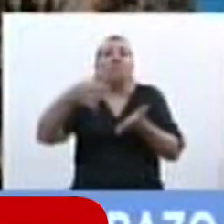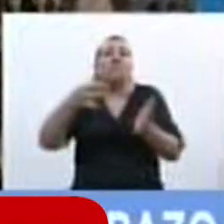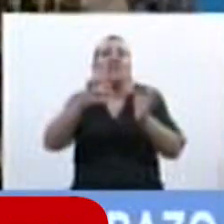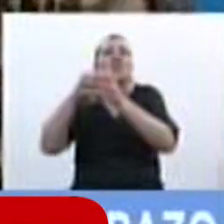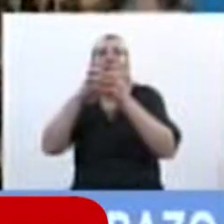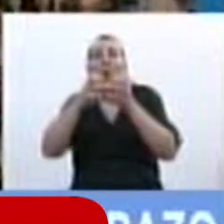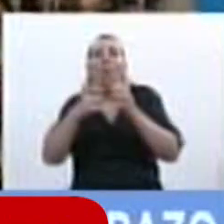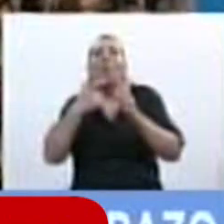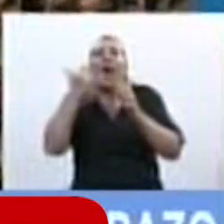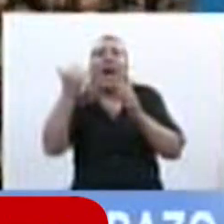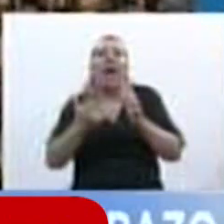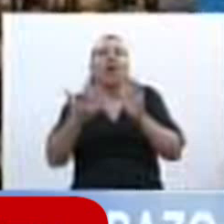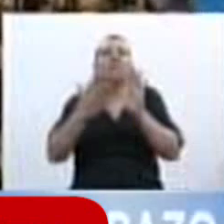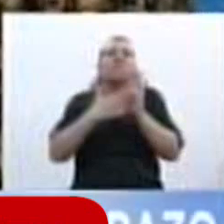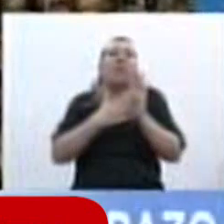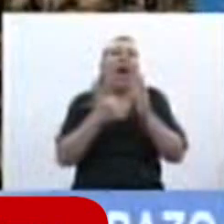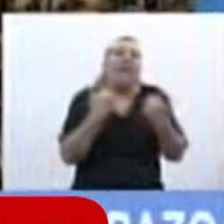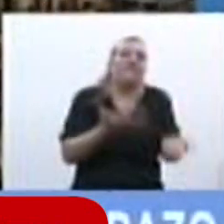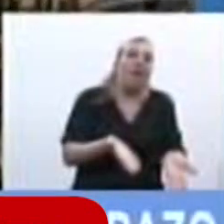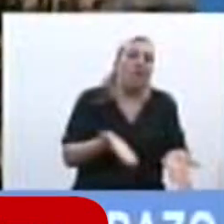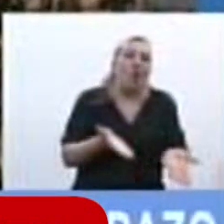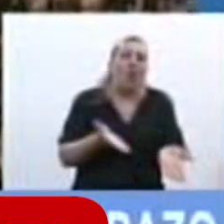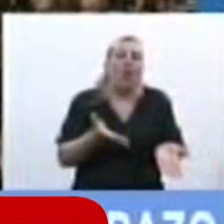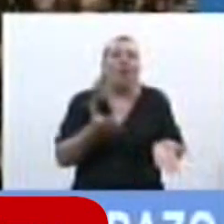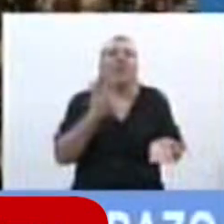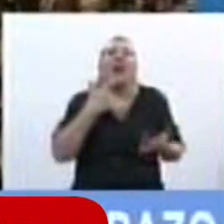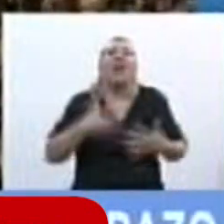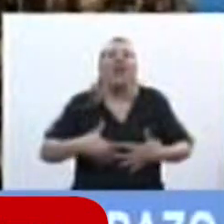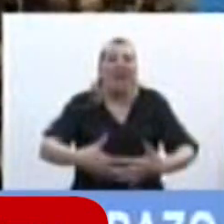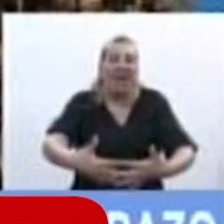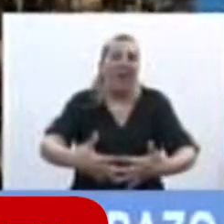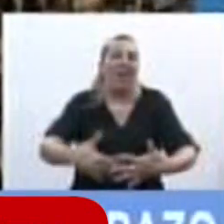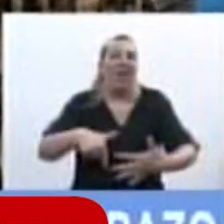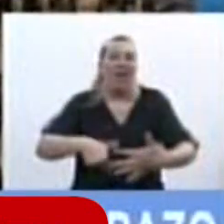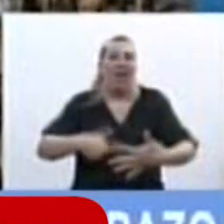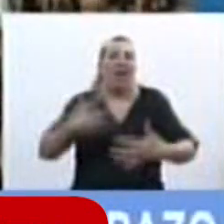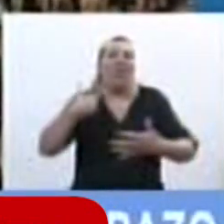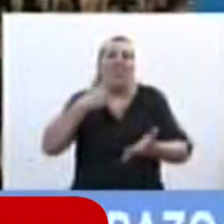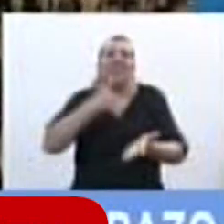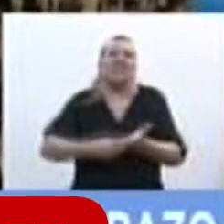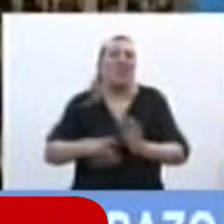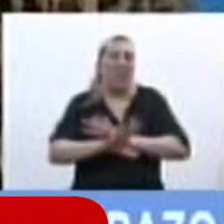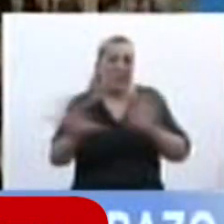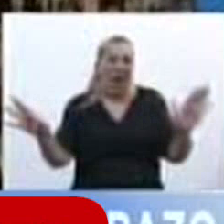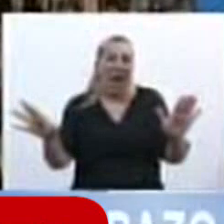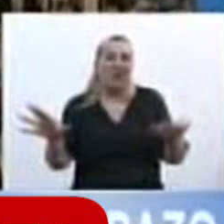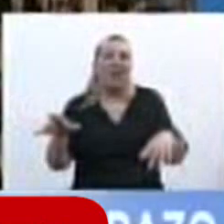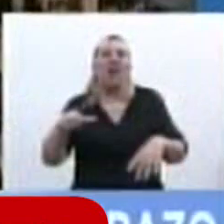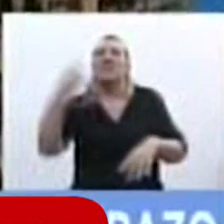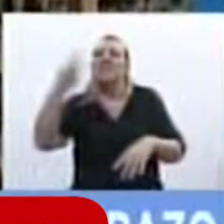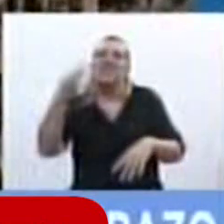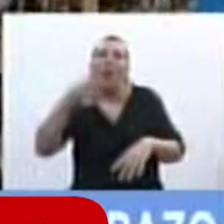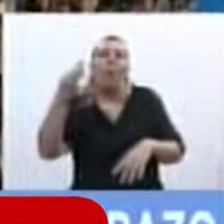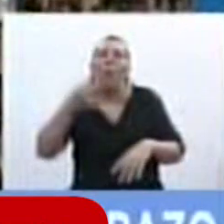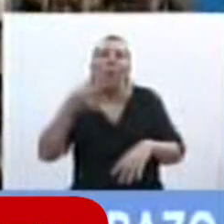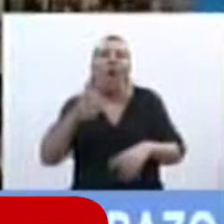los argumentos a favor de la interrupción voluntaria del embarazo alguien va a leer alguna cita